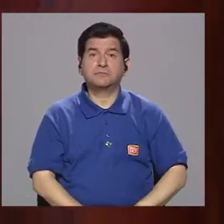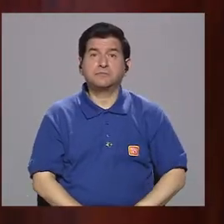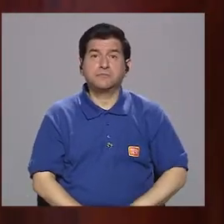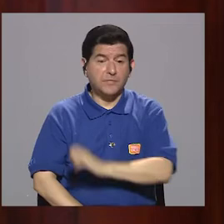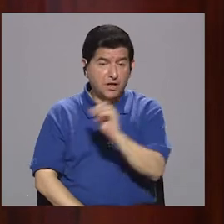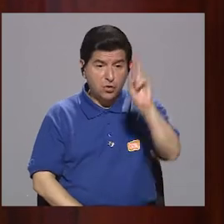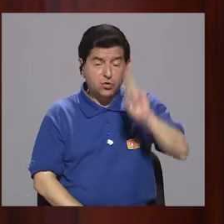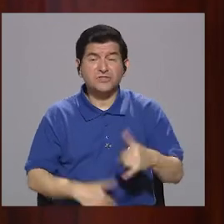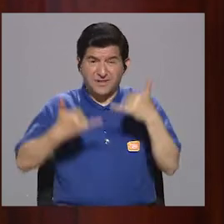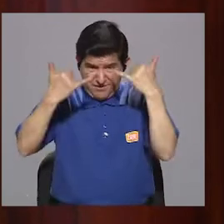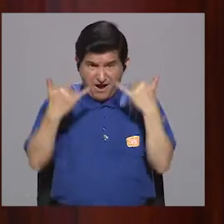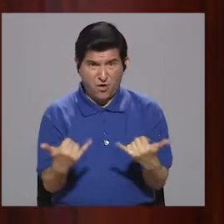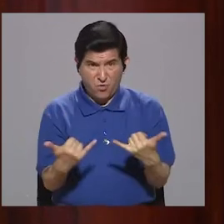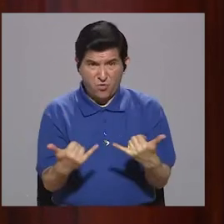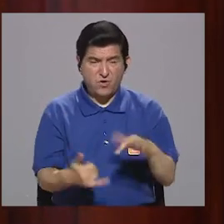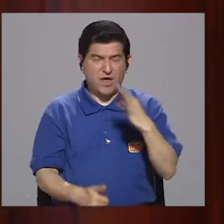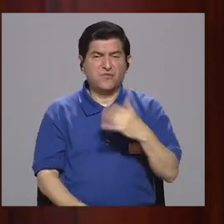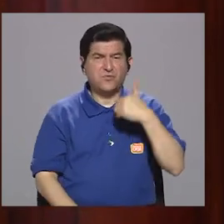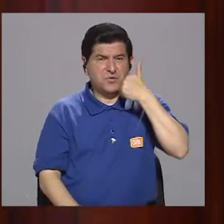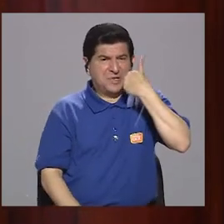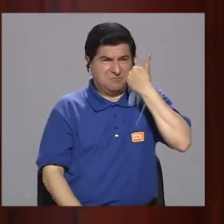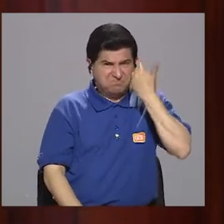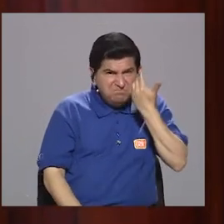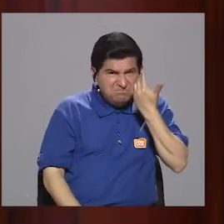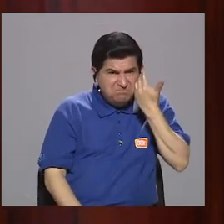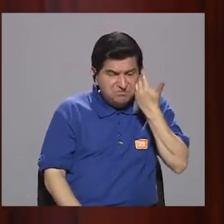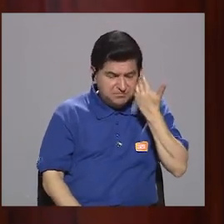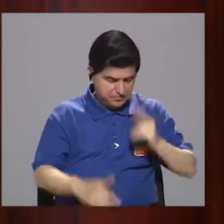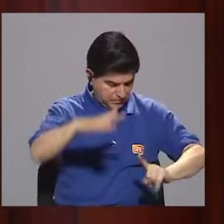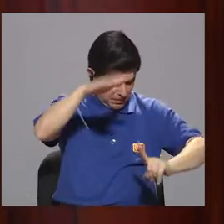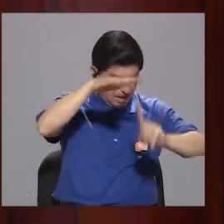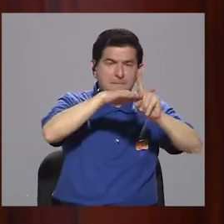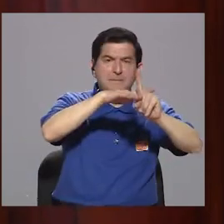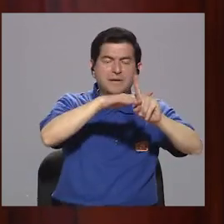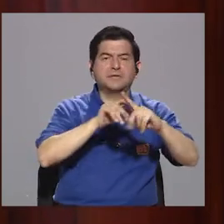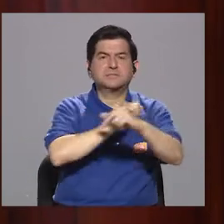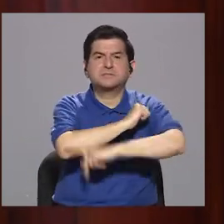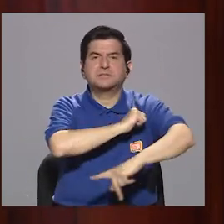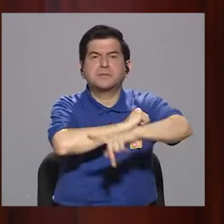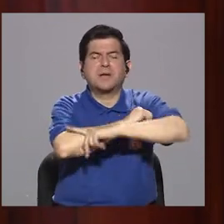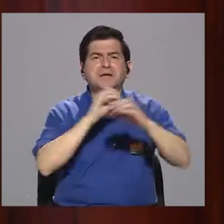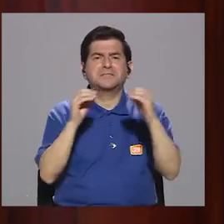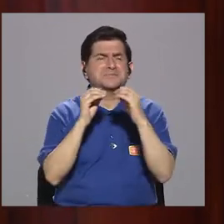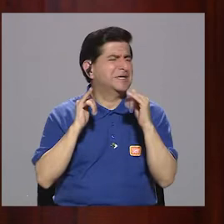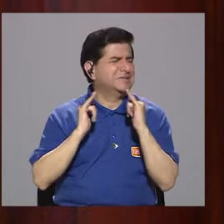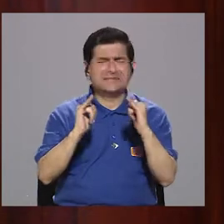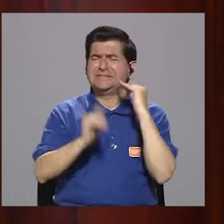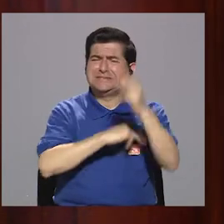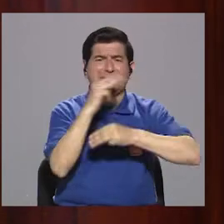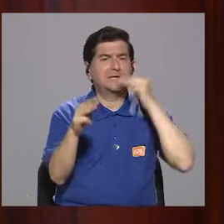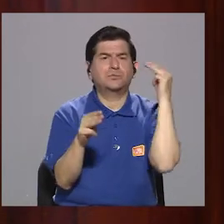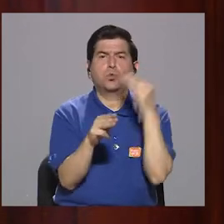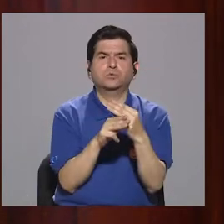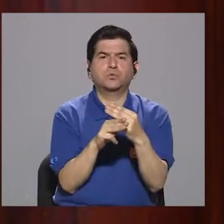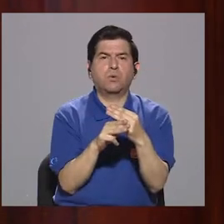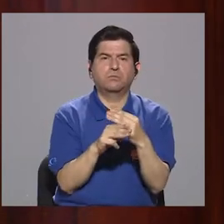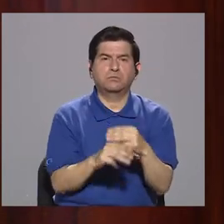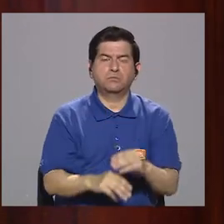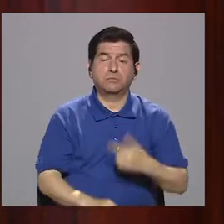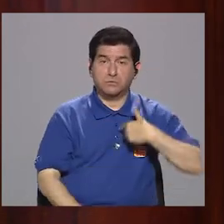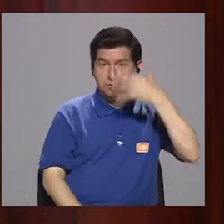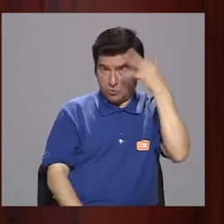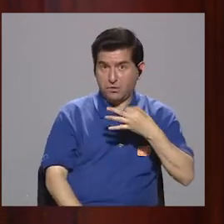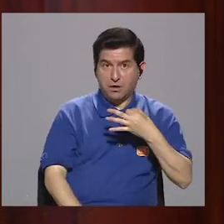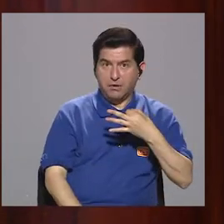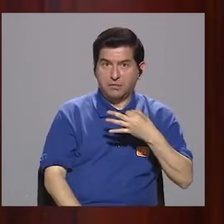Costa Rica hoy día y de manera vergonzosa aparece como uno de los países con mayor desigualdad en el mundo. A